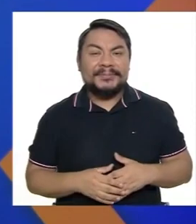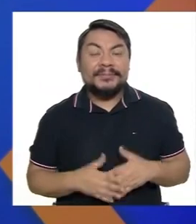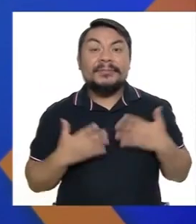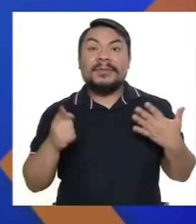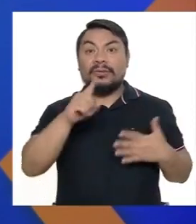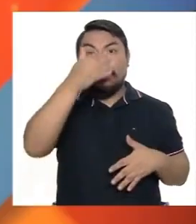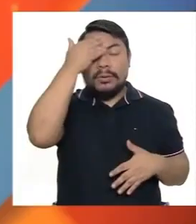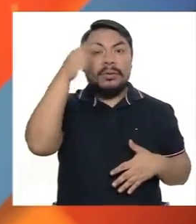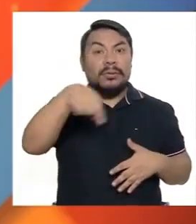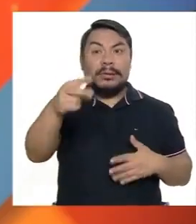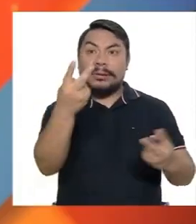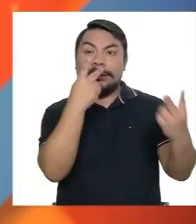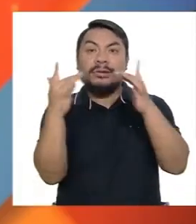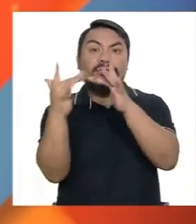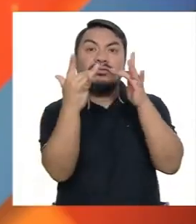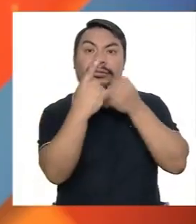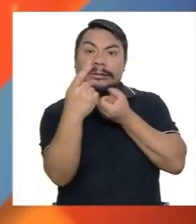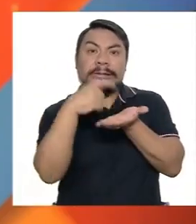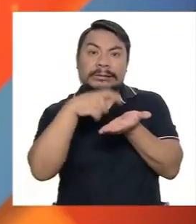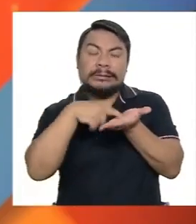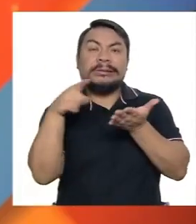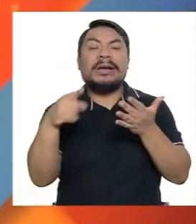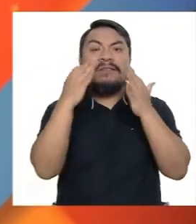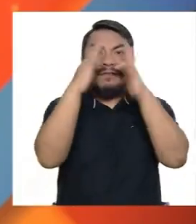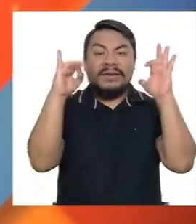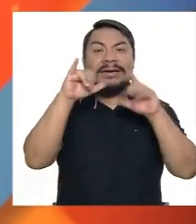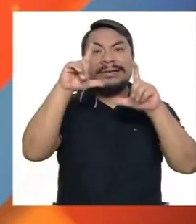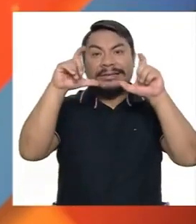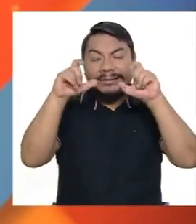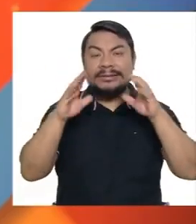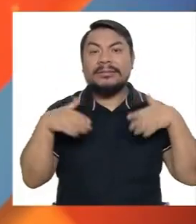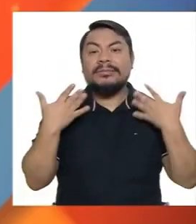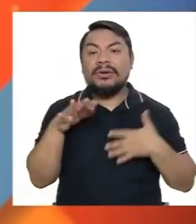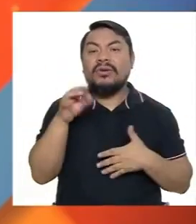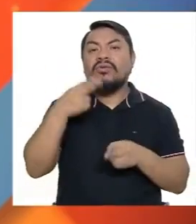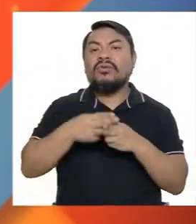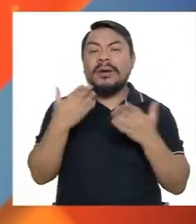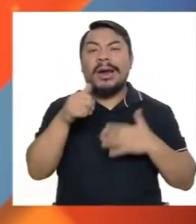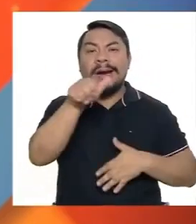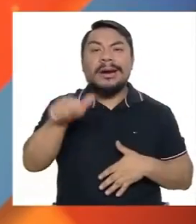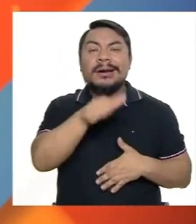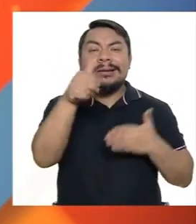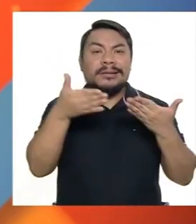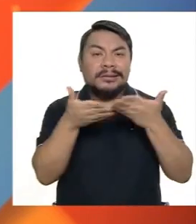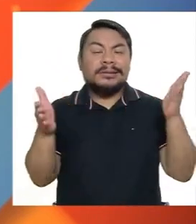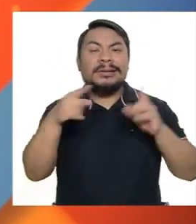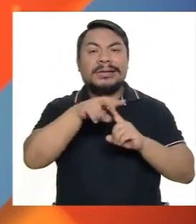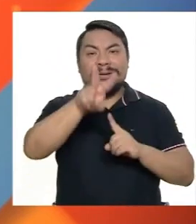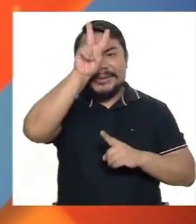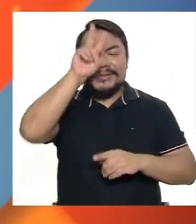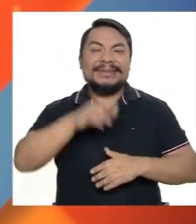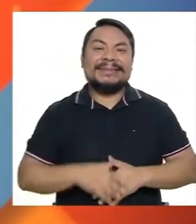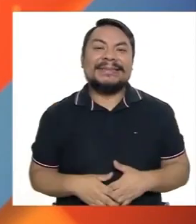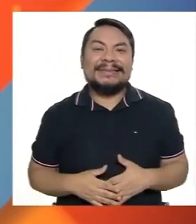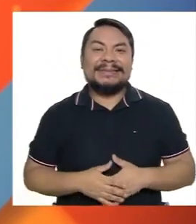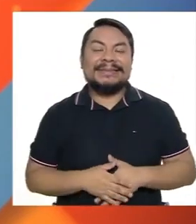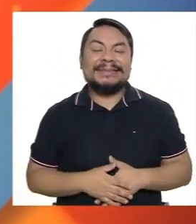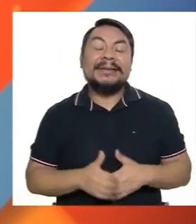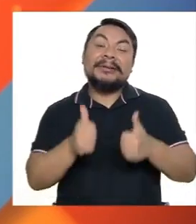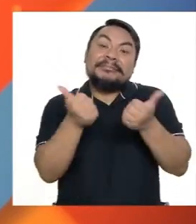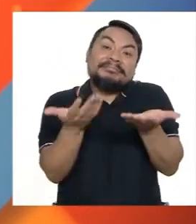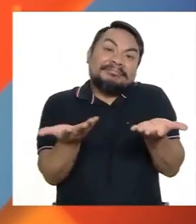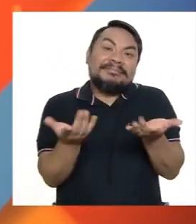Y no olviden de seguirnos en nuestras cuentas, tanto en Facebook como en Instagram. Nos pueden encontrar como arroba sinbarreras TV Perú.